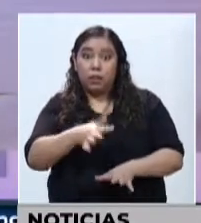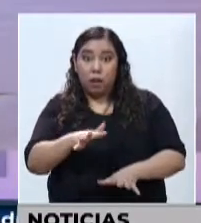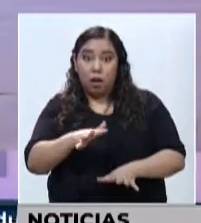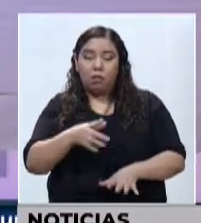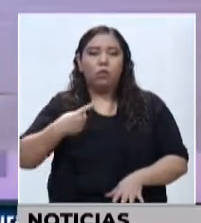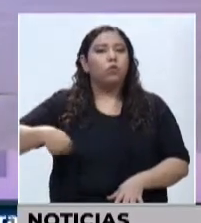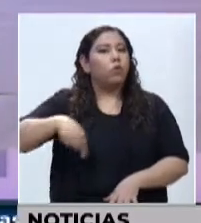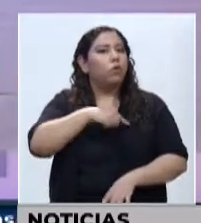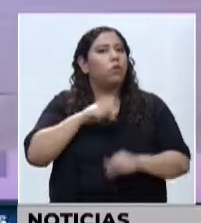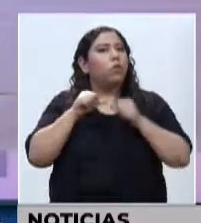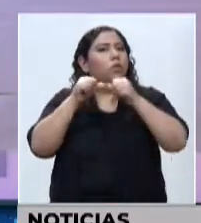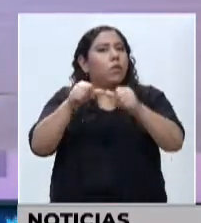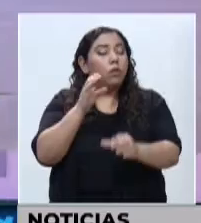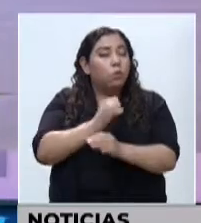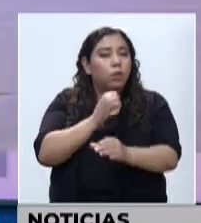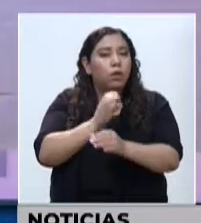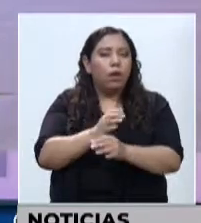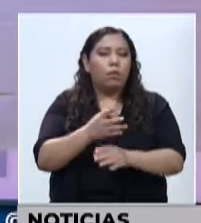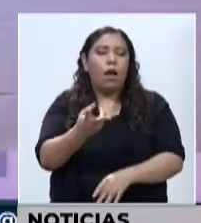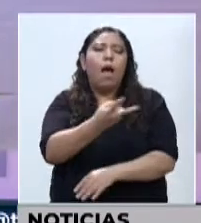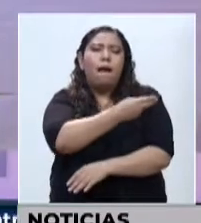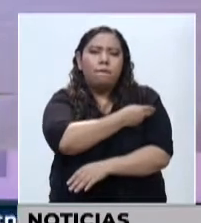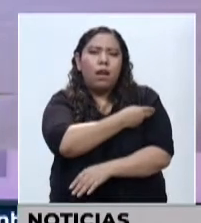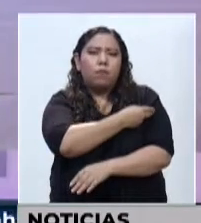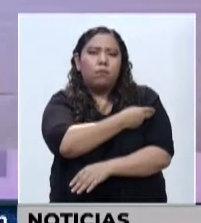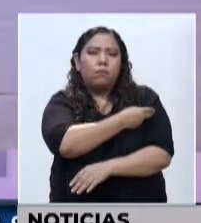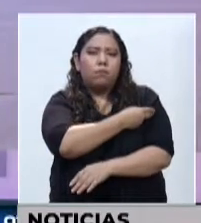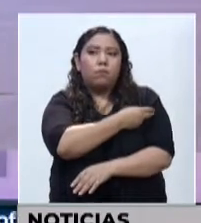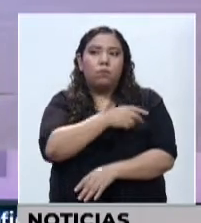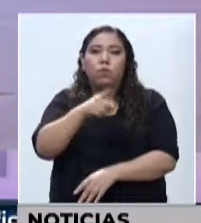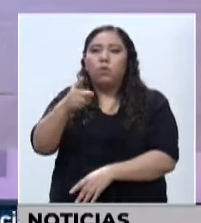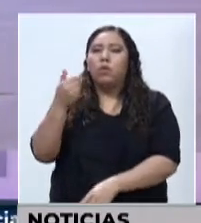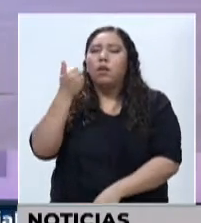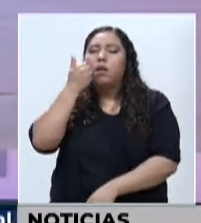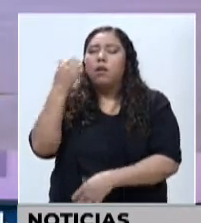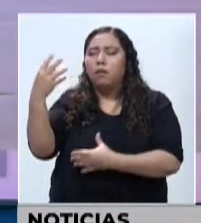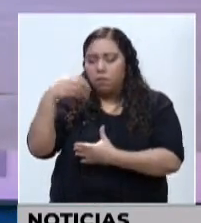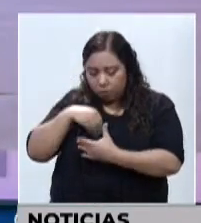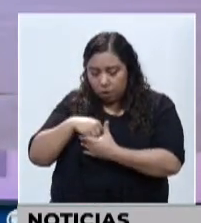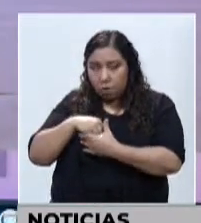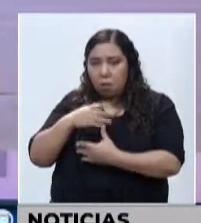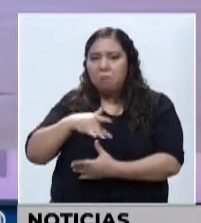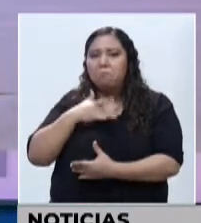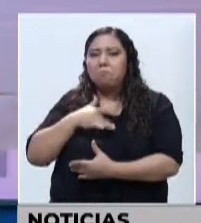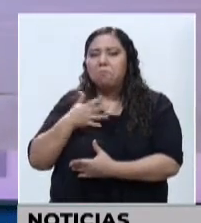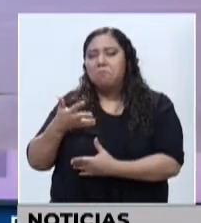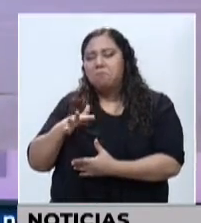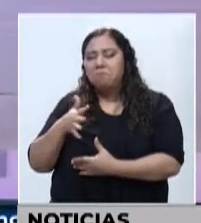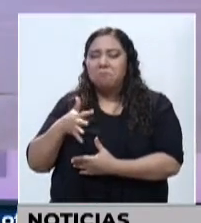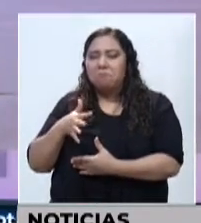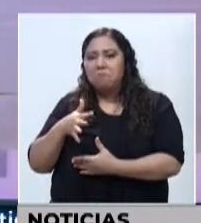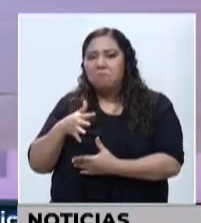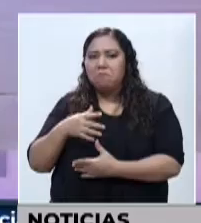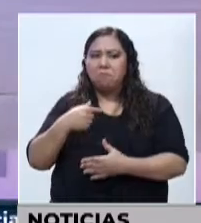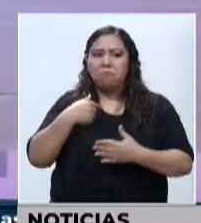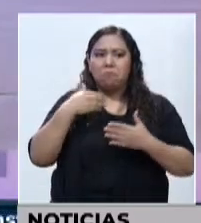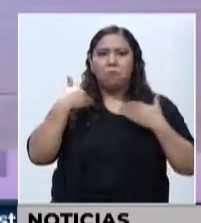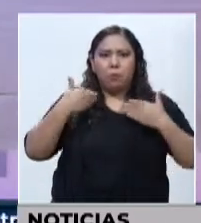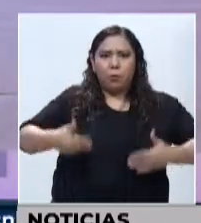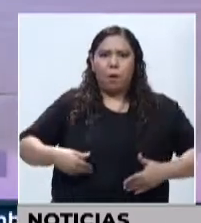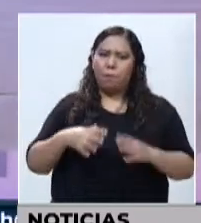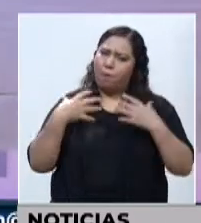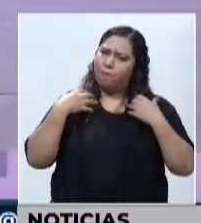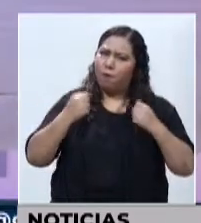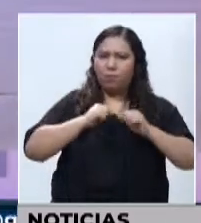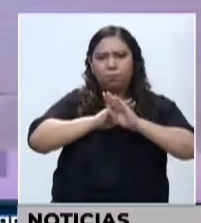no significa que no le va a dar. Sí le va a dar, pero con síntomas más leves. Y lo que han dicho los